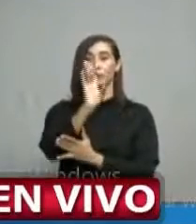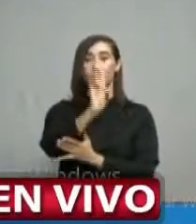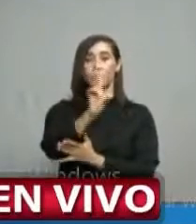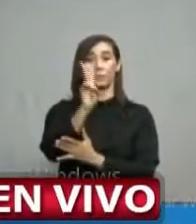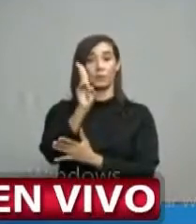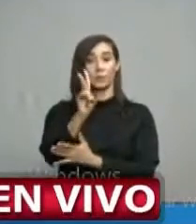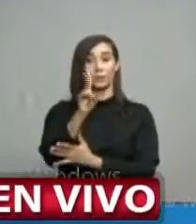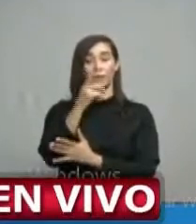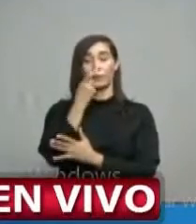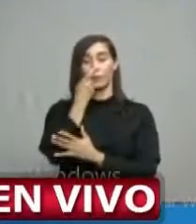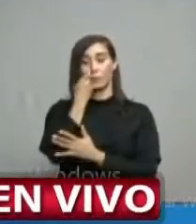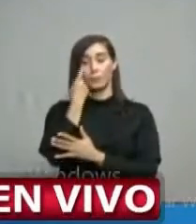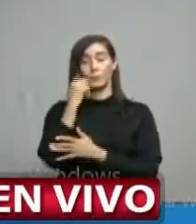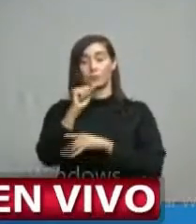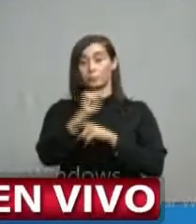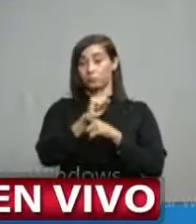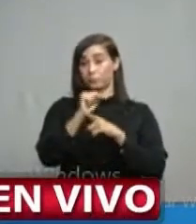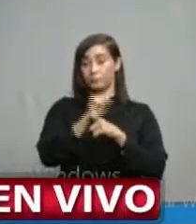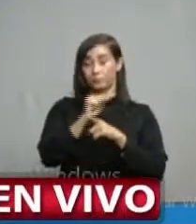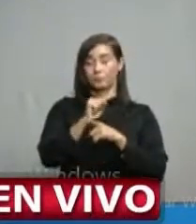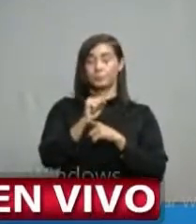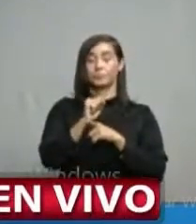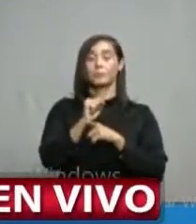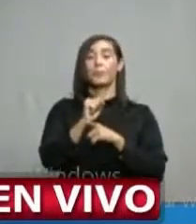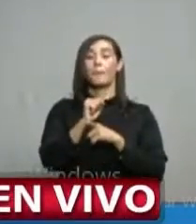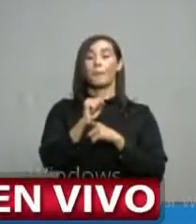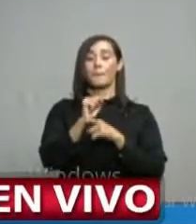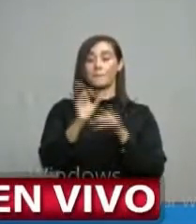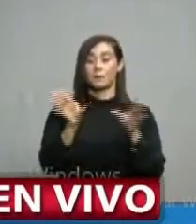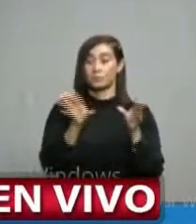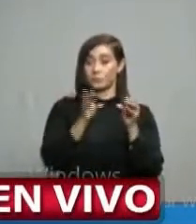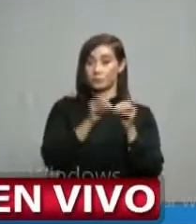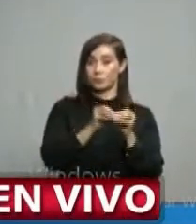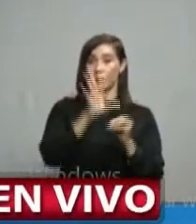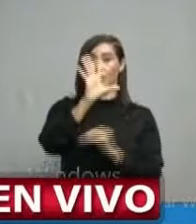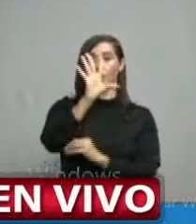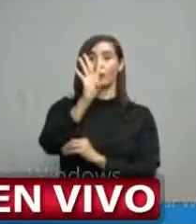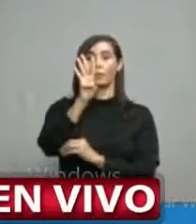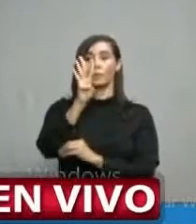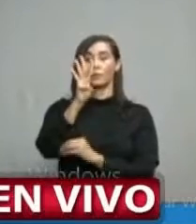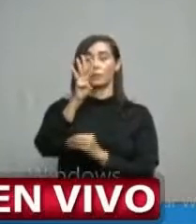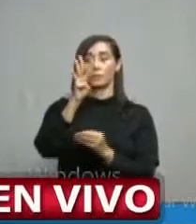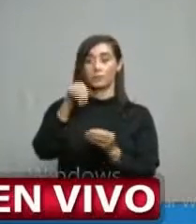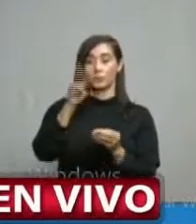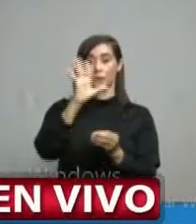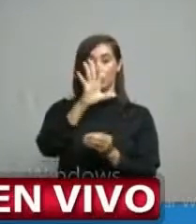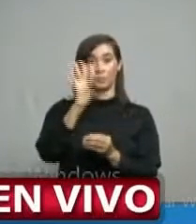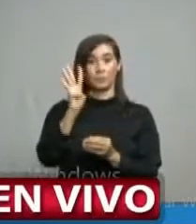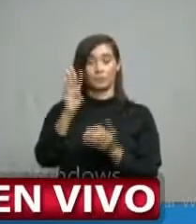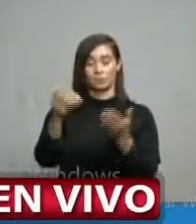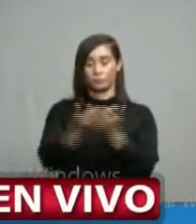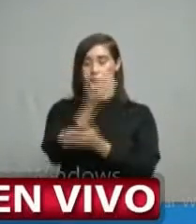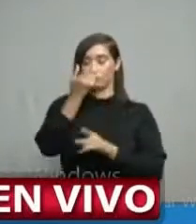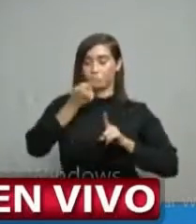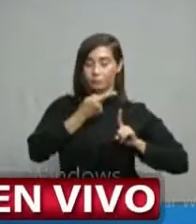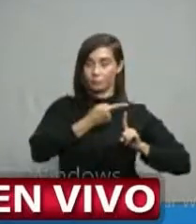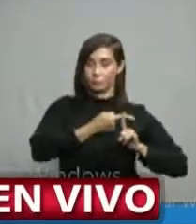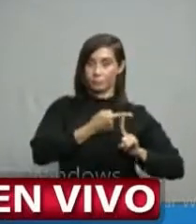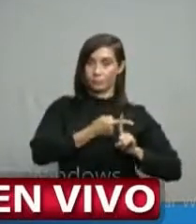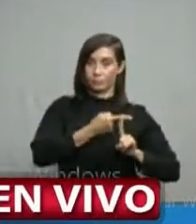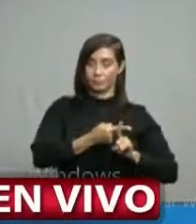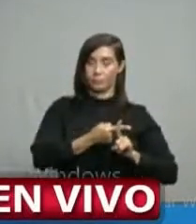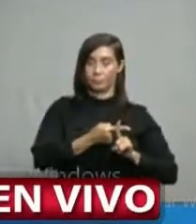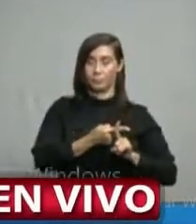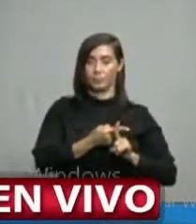pruebas realizadas con un total de 54 casos nuevos reportados